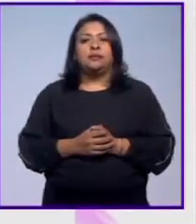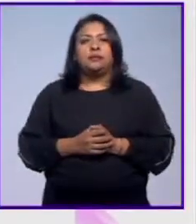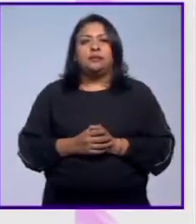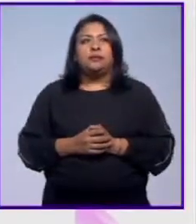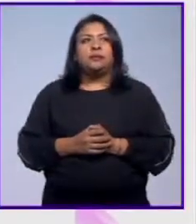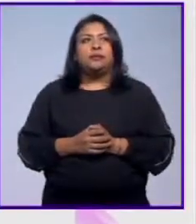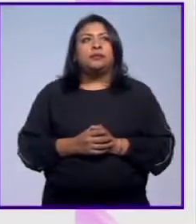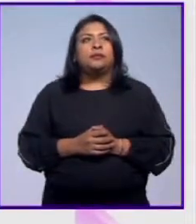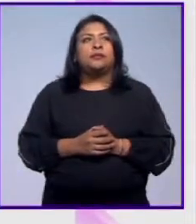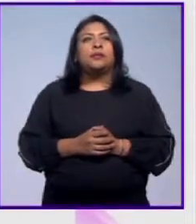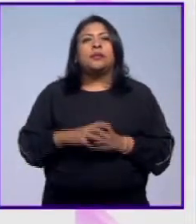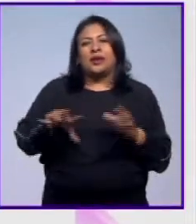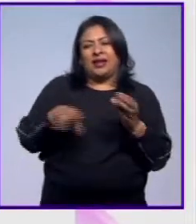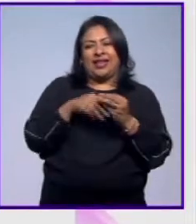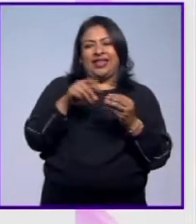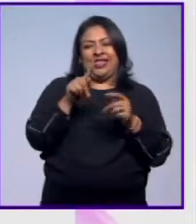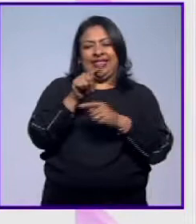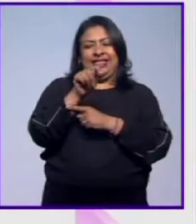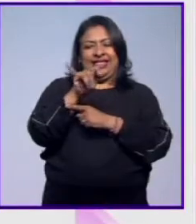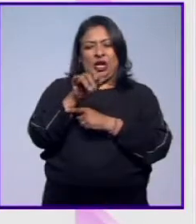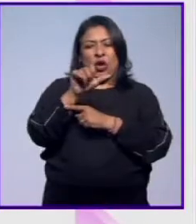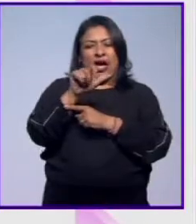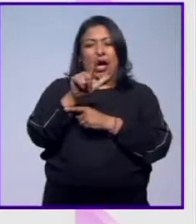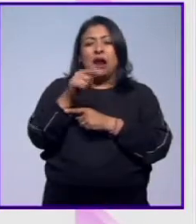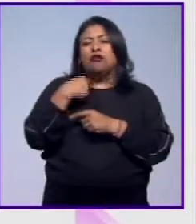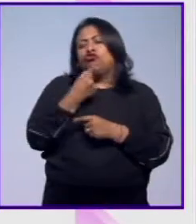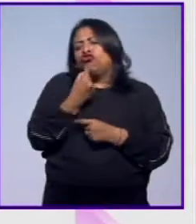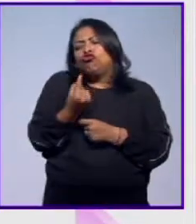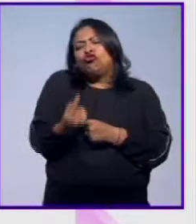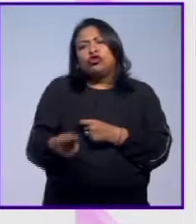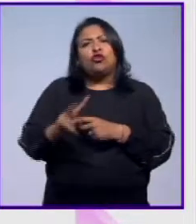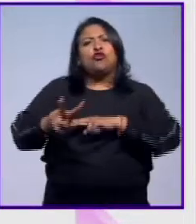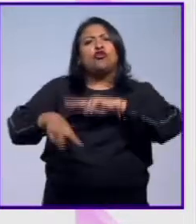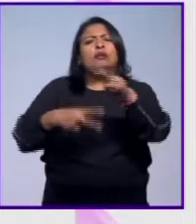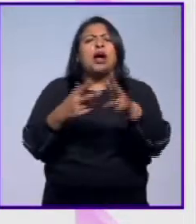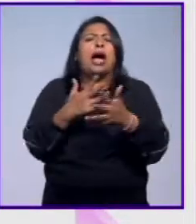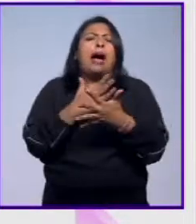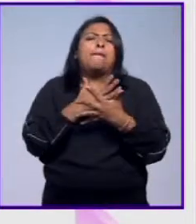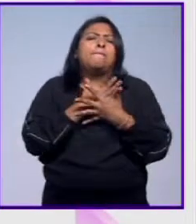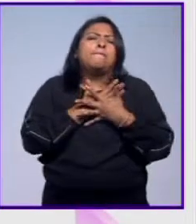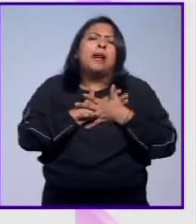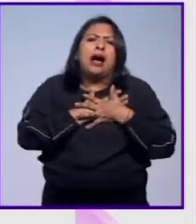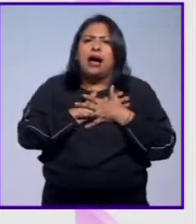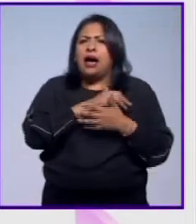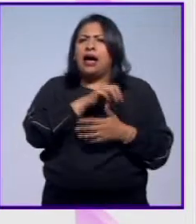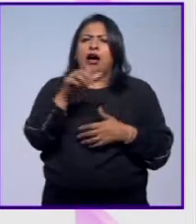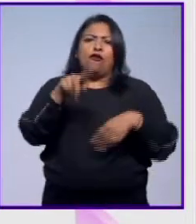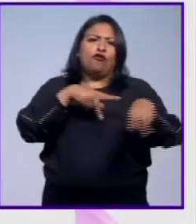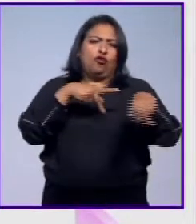Junto con el tío Alan Peniche, desde muy chiquitos hemos sido apasionados al fútbol.